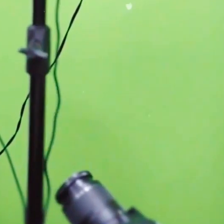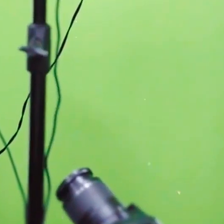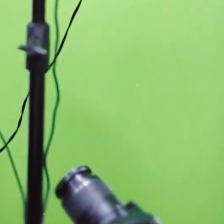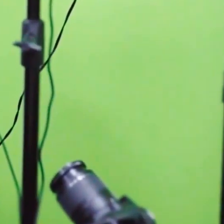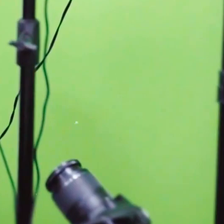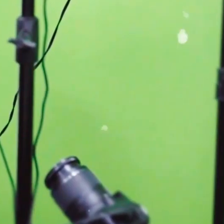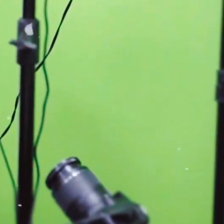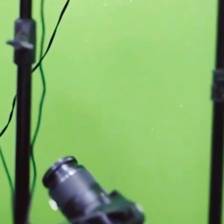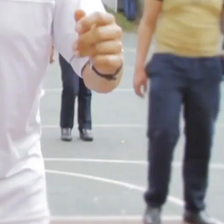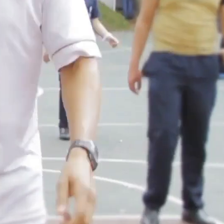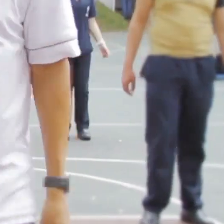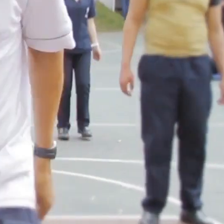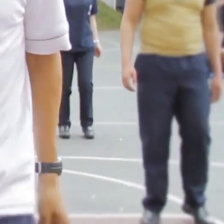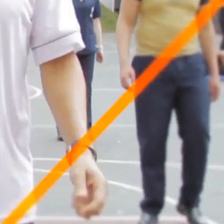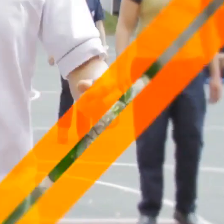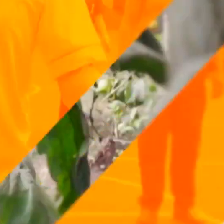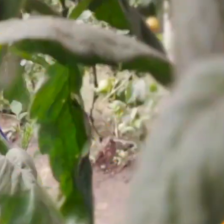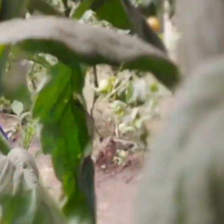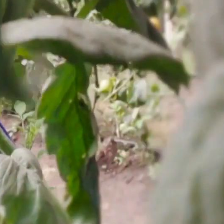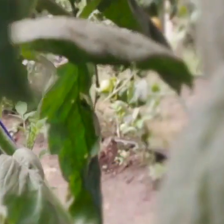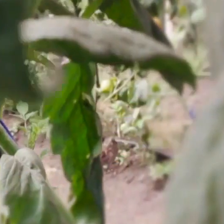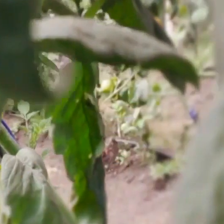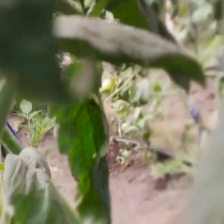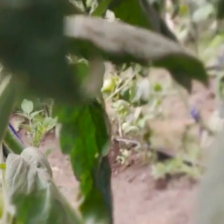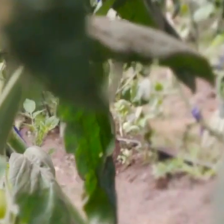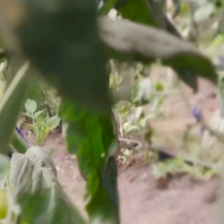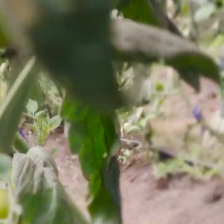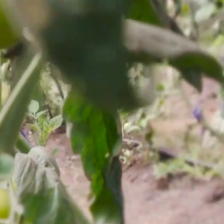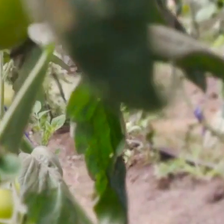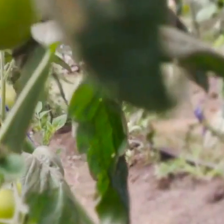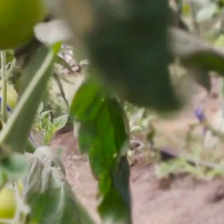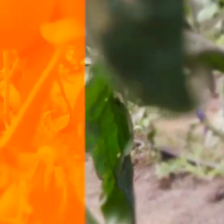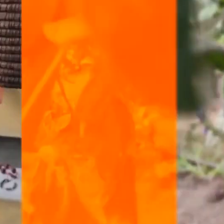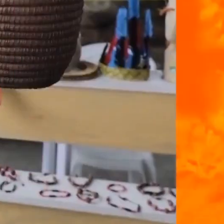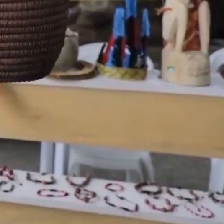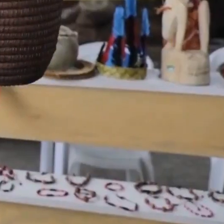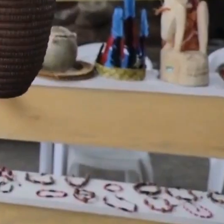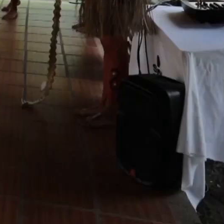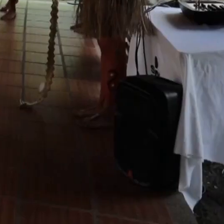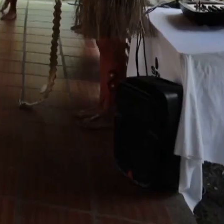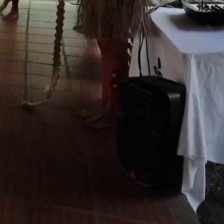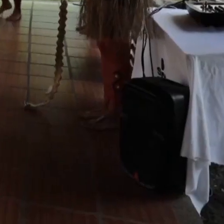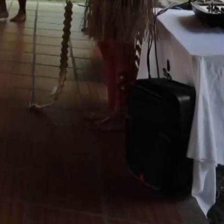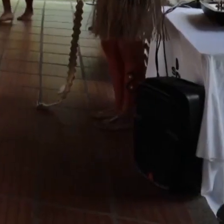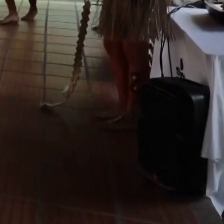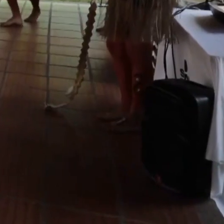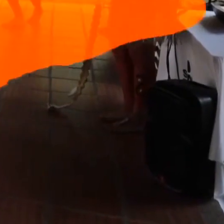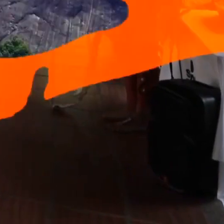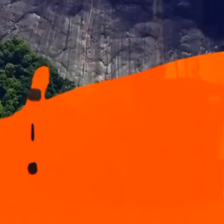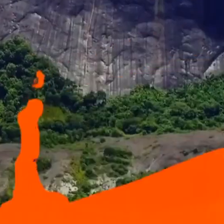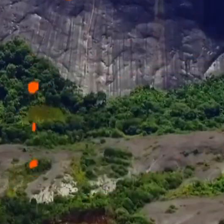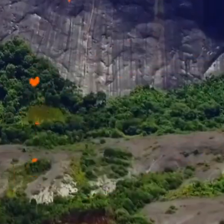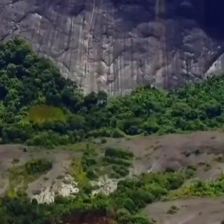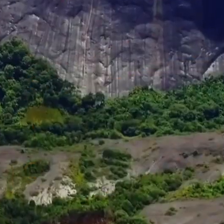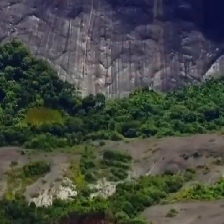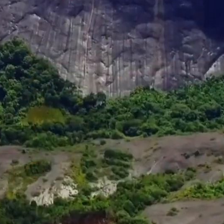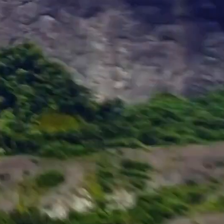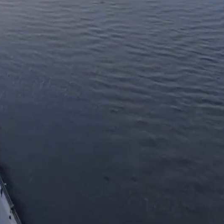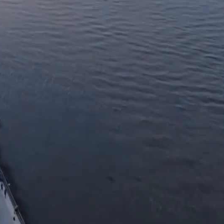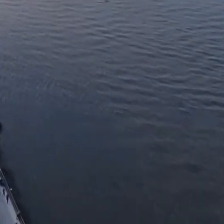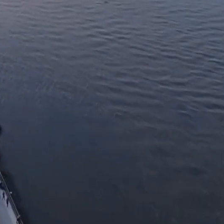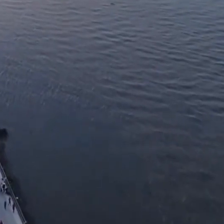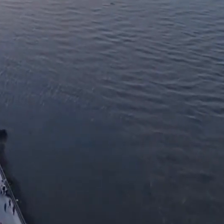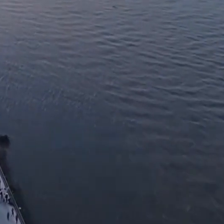al aire. Un espacio para todos. Un espacio para Para hablar de empleo y de emprendimiento. Ya,